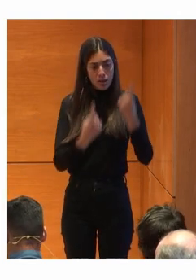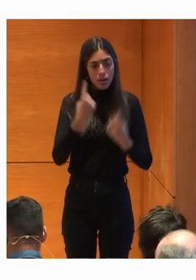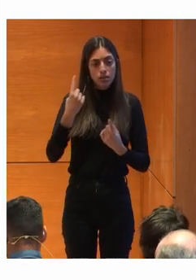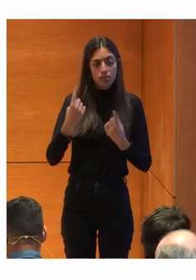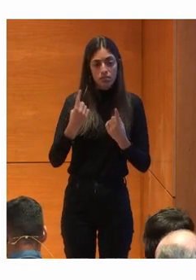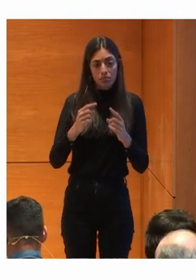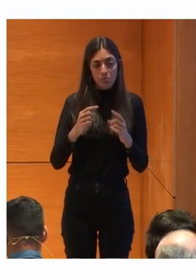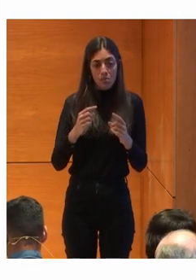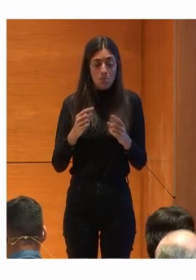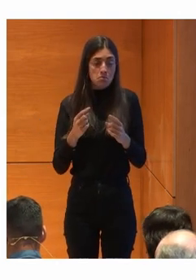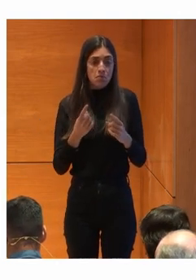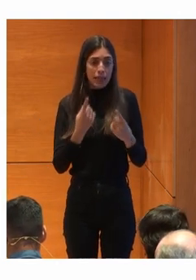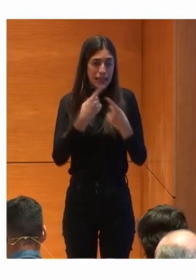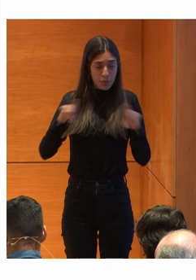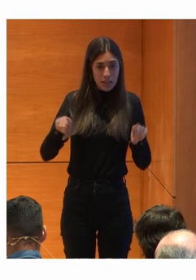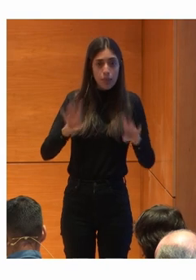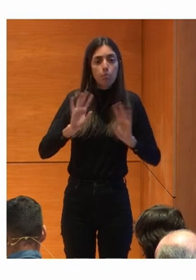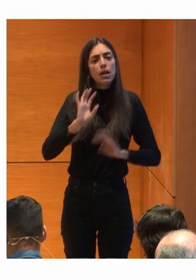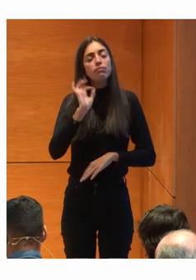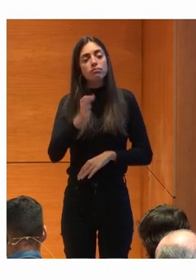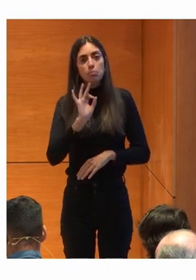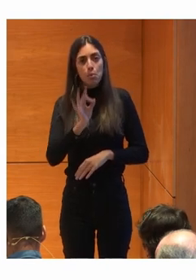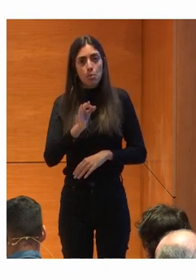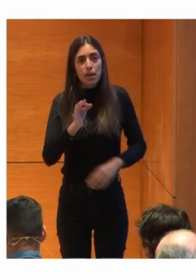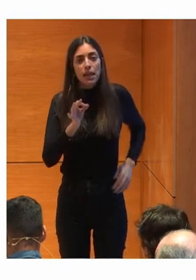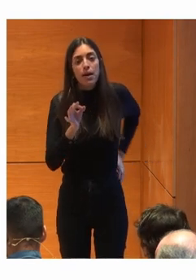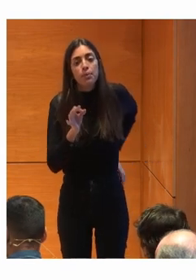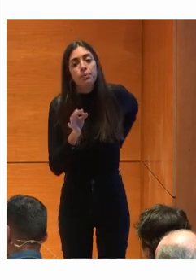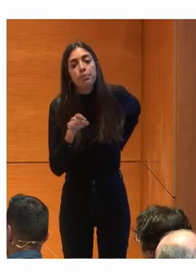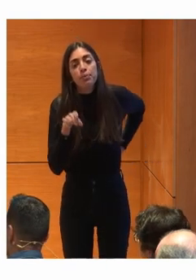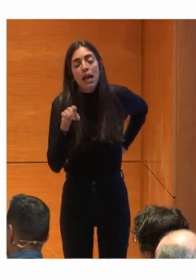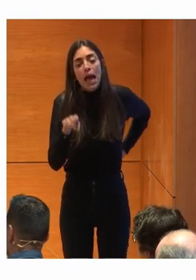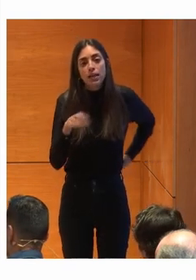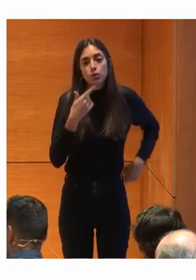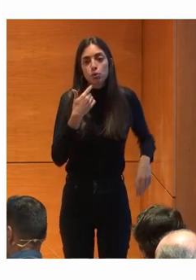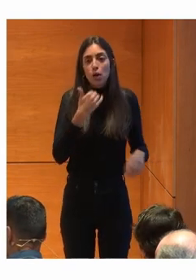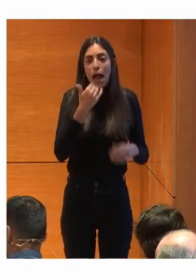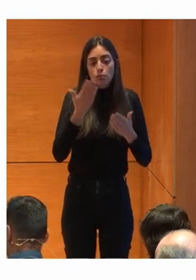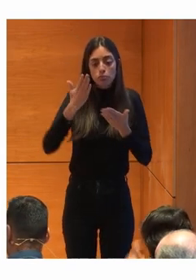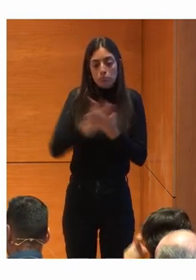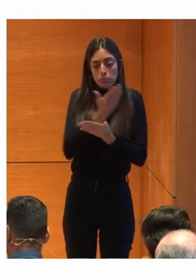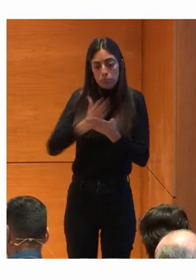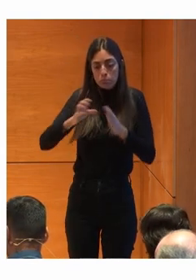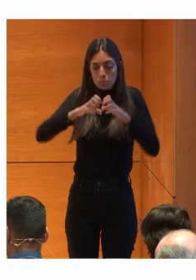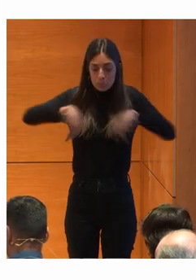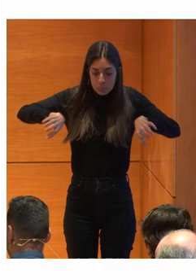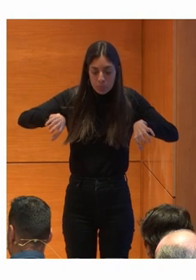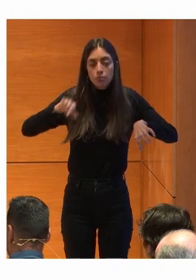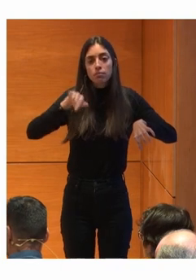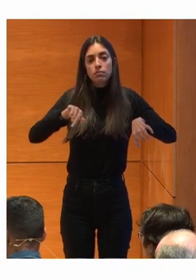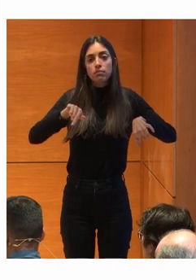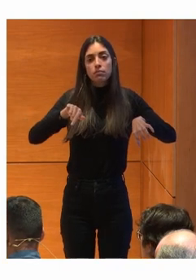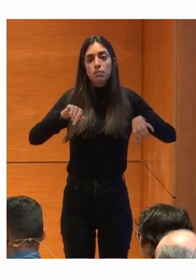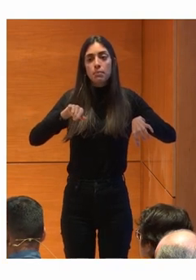Pero nos hace Aquí sí que es cierto Que nos hace Hace una mueca Pero un sesgo Al mismo tiempo Con respecto a